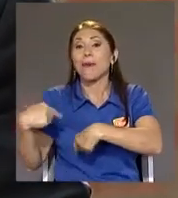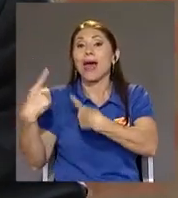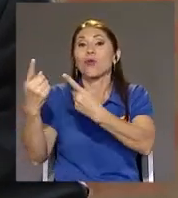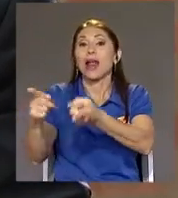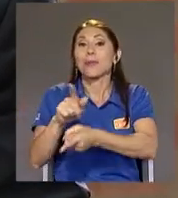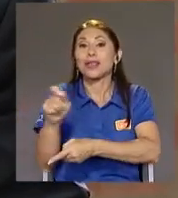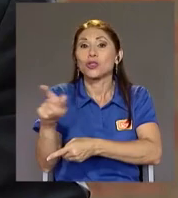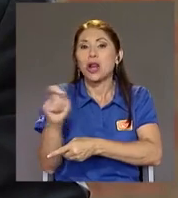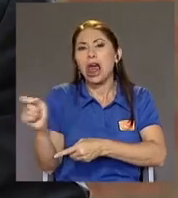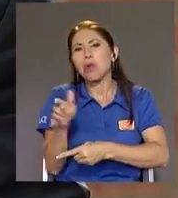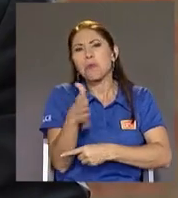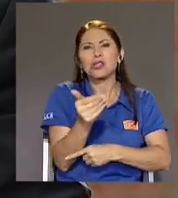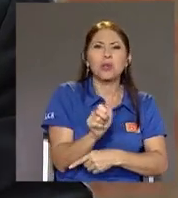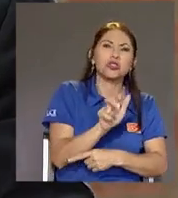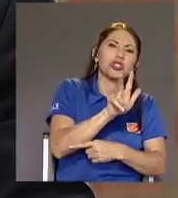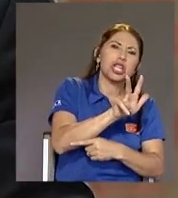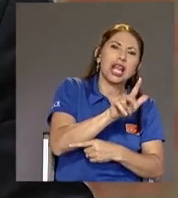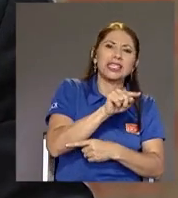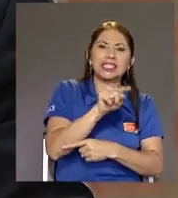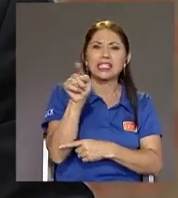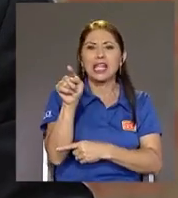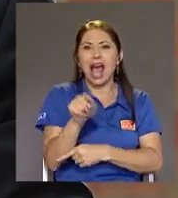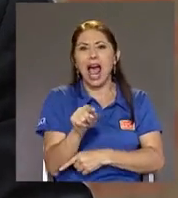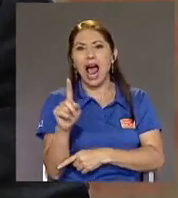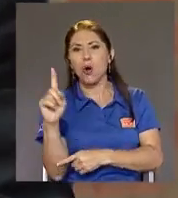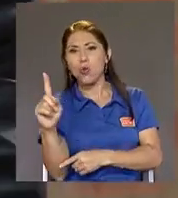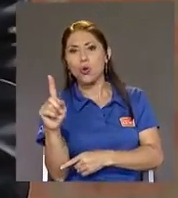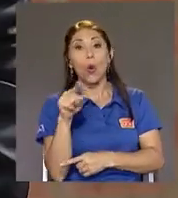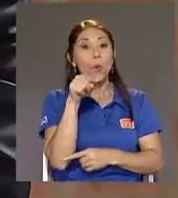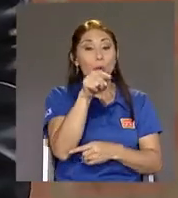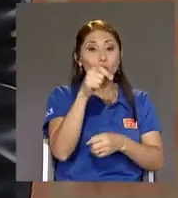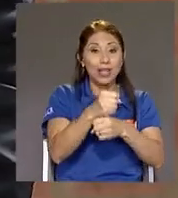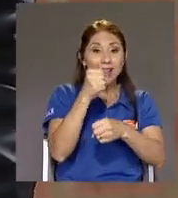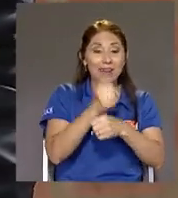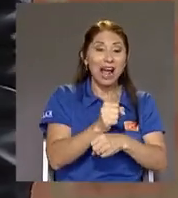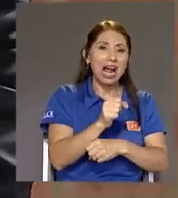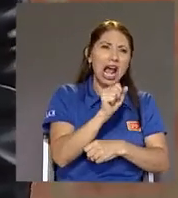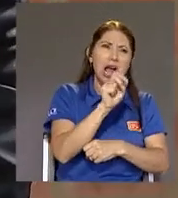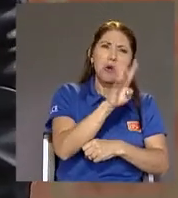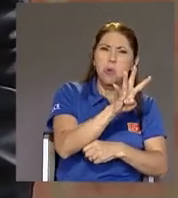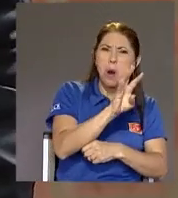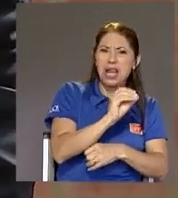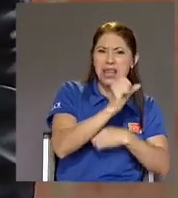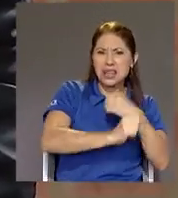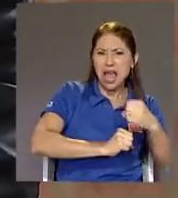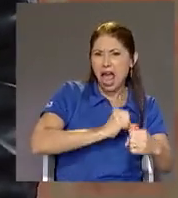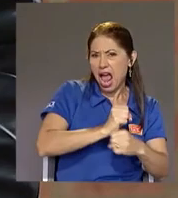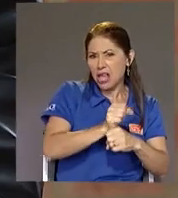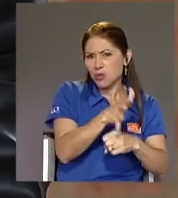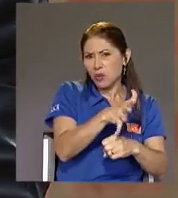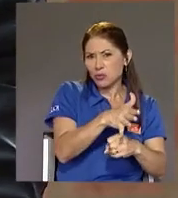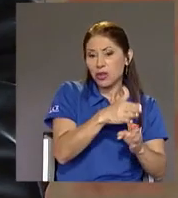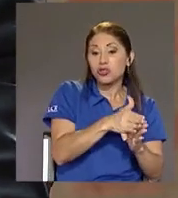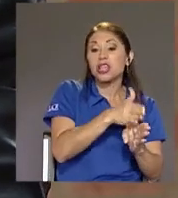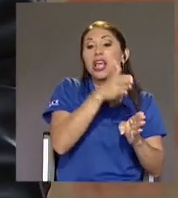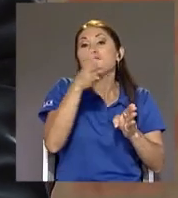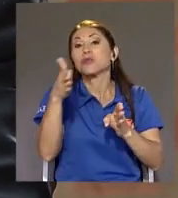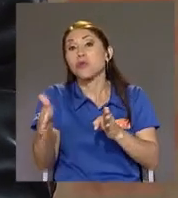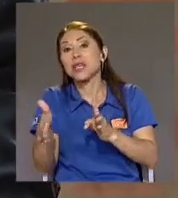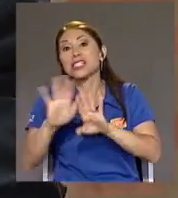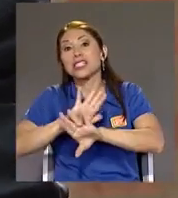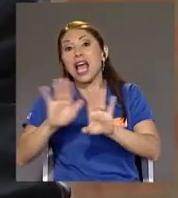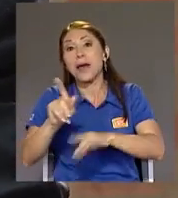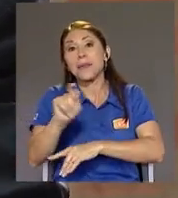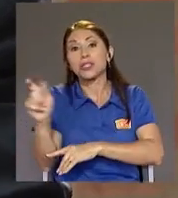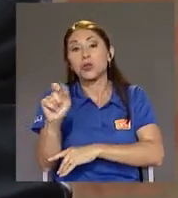Trabaja Albededores de 35 40 años Y pasa pensionado Albededor de unos 15 Y cuando usted mete Ahí la tasa